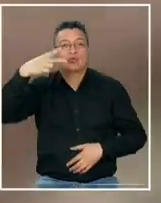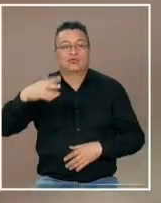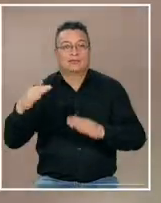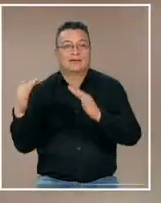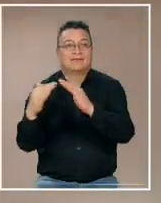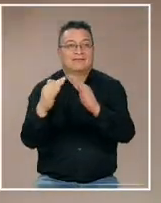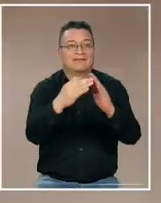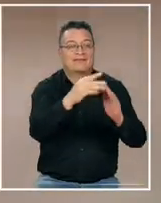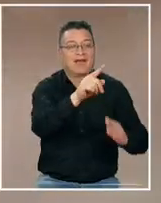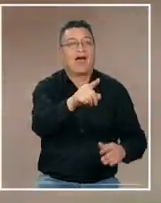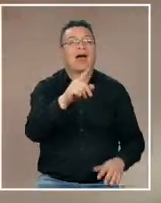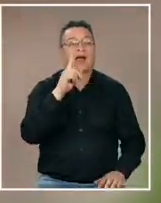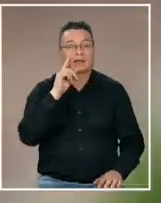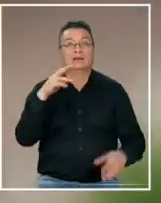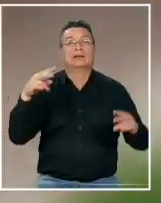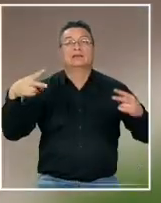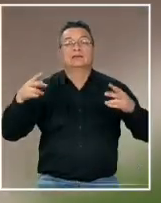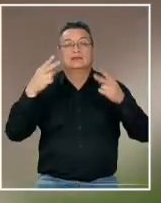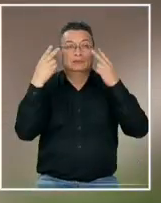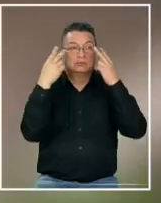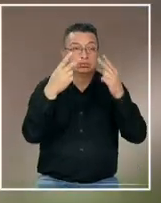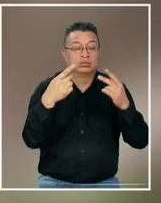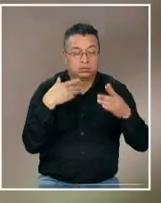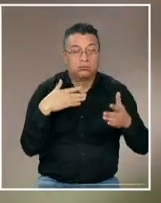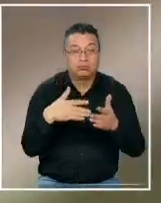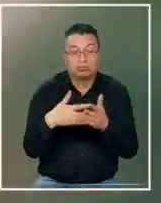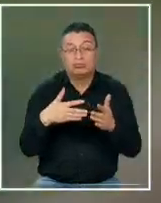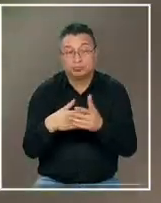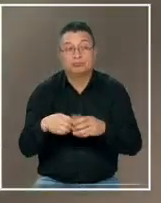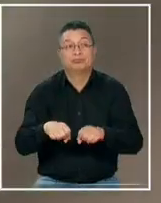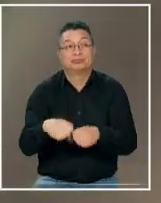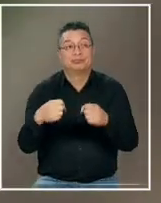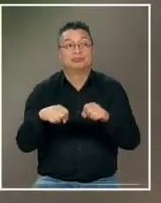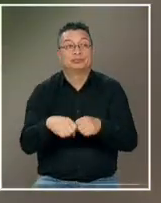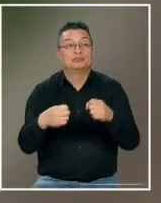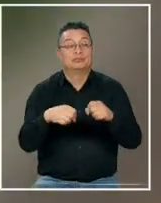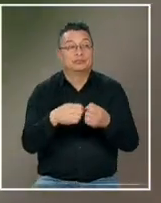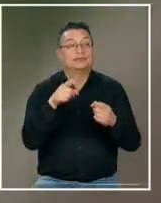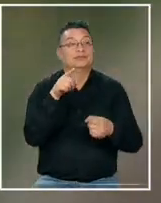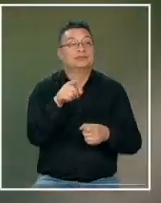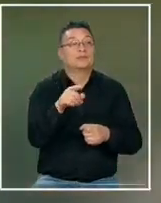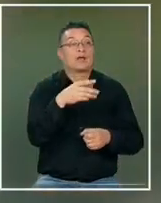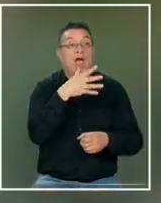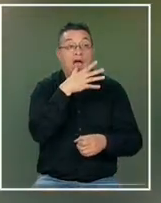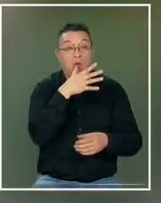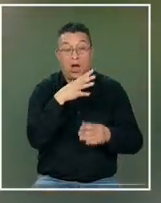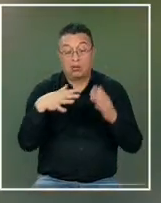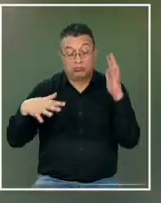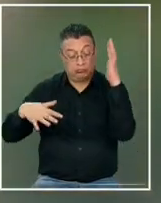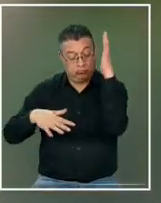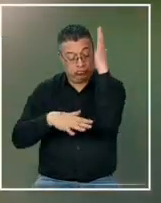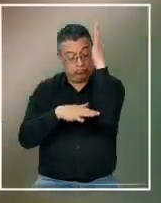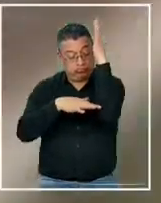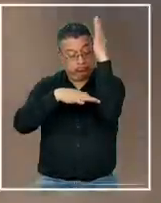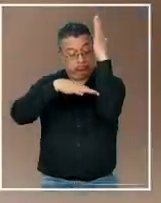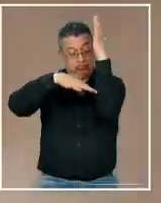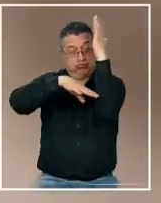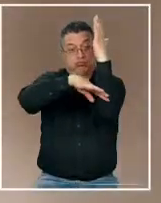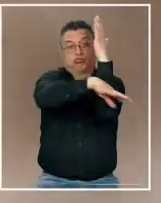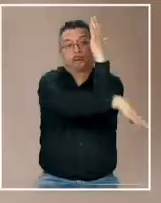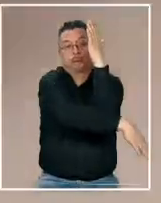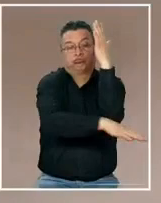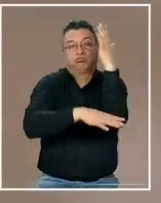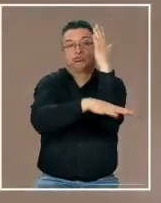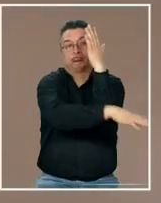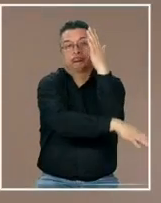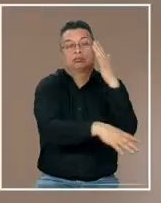también en la red de transporte de la ciudad y además esa imagen Connie que se volvió a mirar en redes sociales ver como el agua entra de un lado sale por el otro y